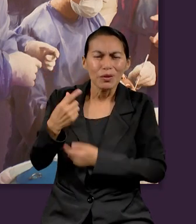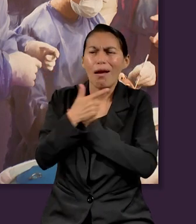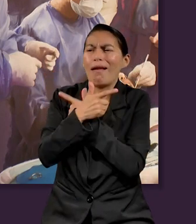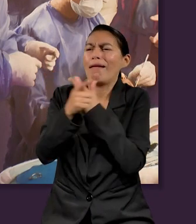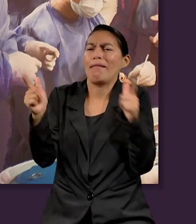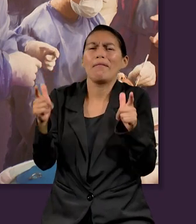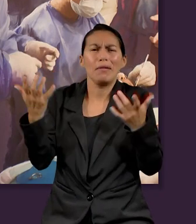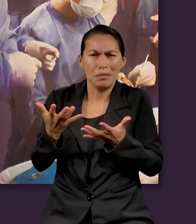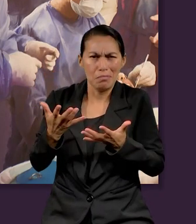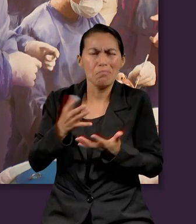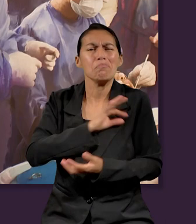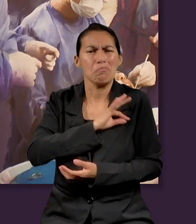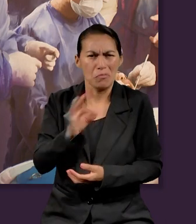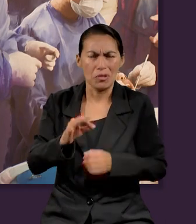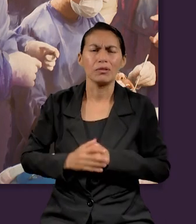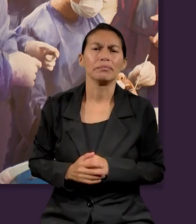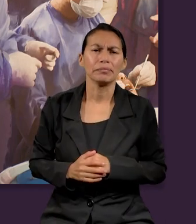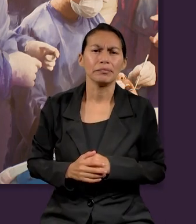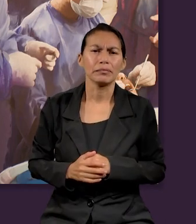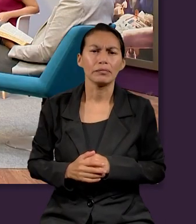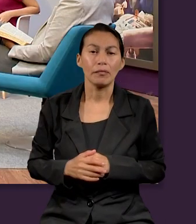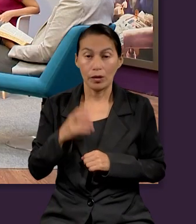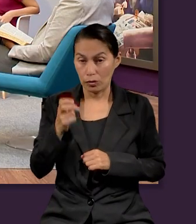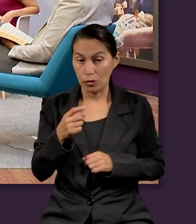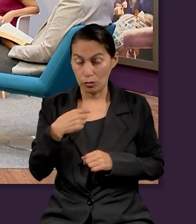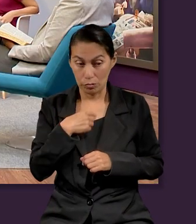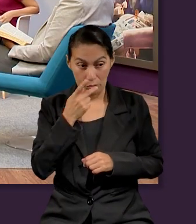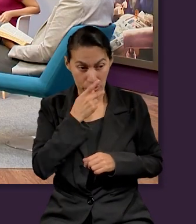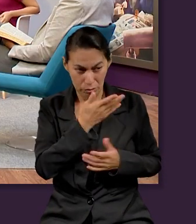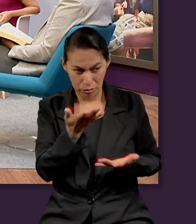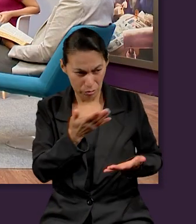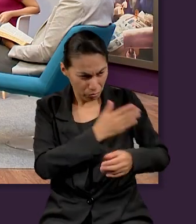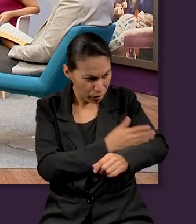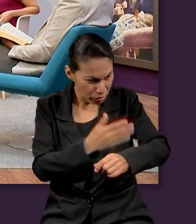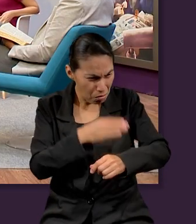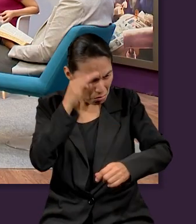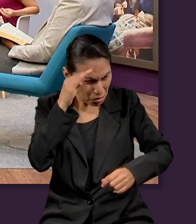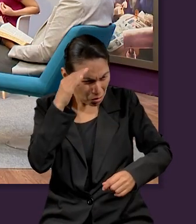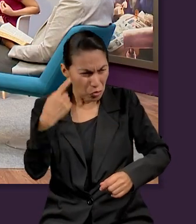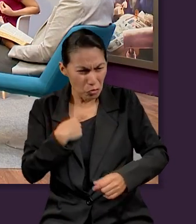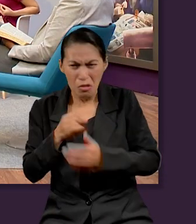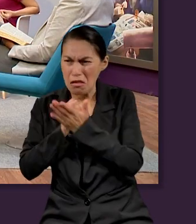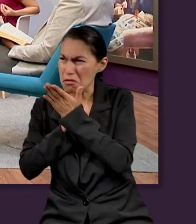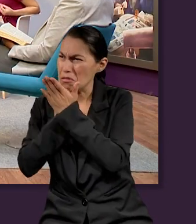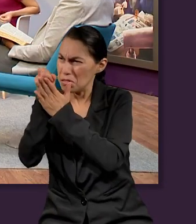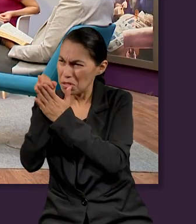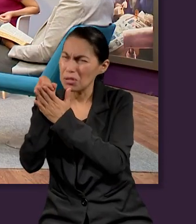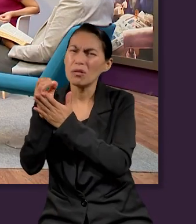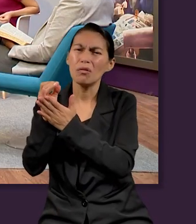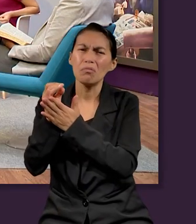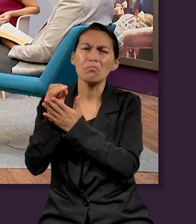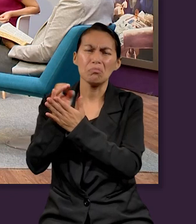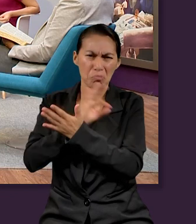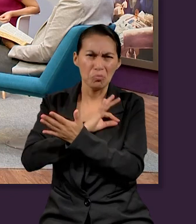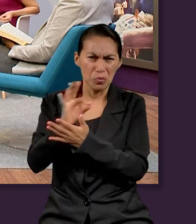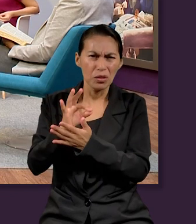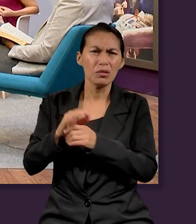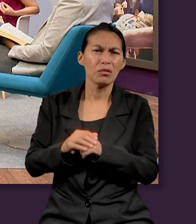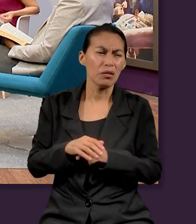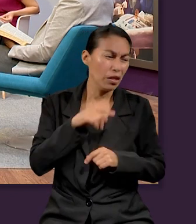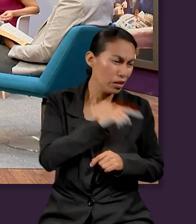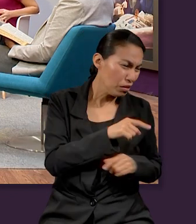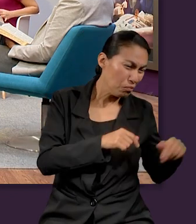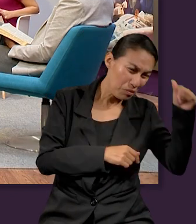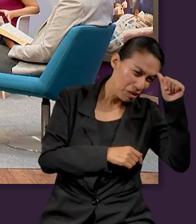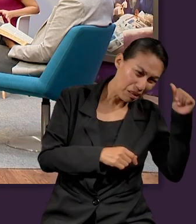pidamos. Entonces, pastor y compañeros, yo creo que sí se puede. Si nosotros estamos a disposición, tenemos